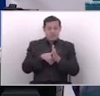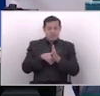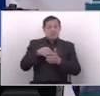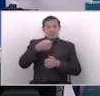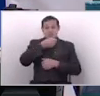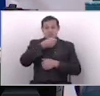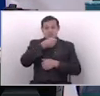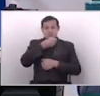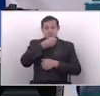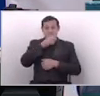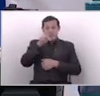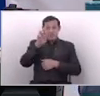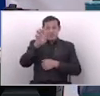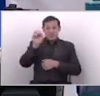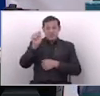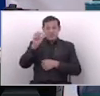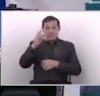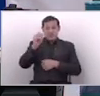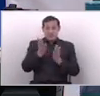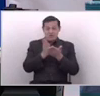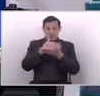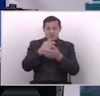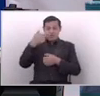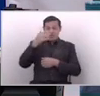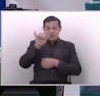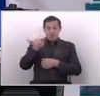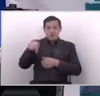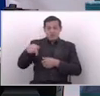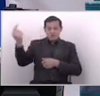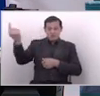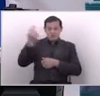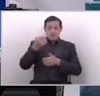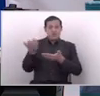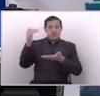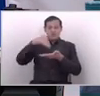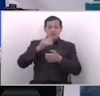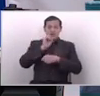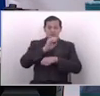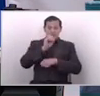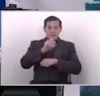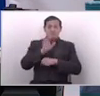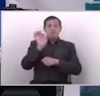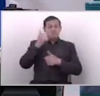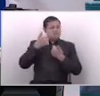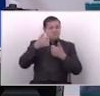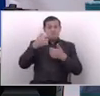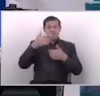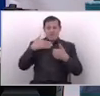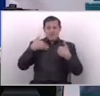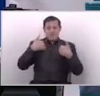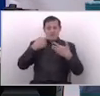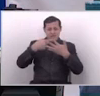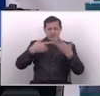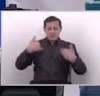se informan, mediante la prensa gráfica, o el diario de hoy, y es lo que vienen, a repetir acá, pues, perfecto, tienen derecho, sin